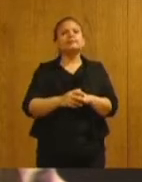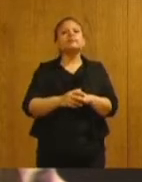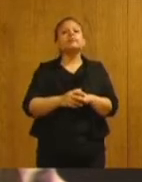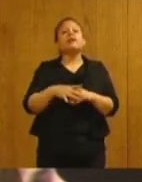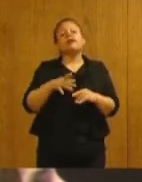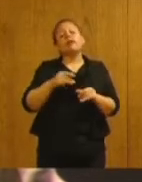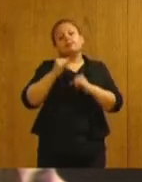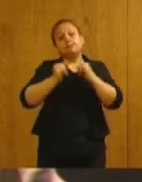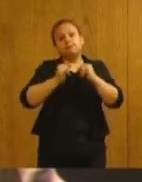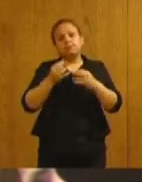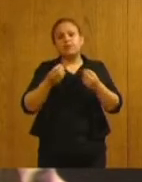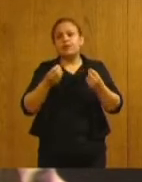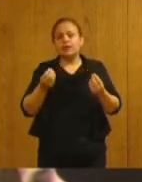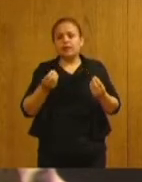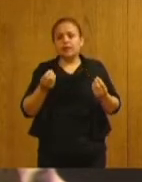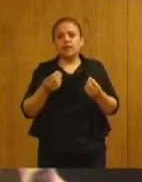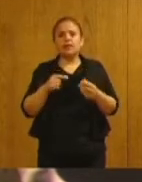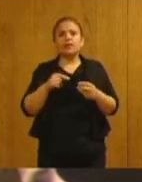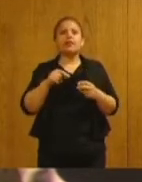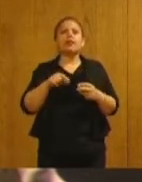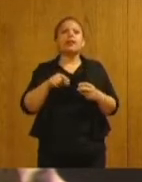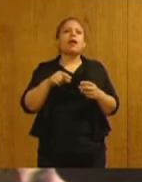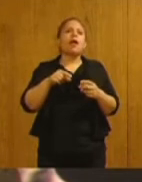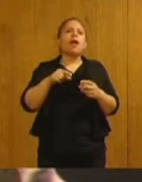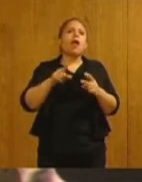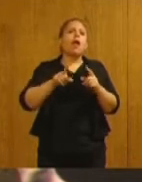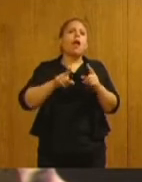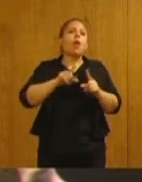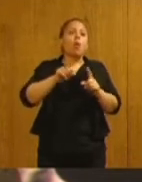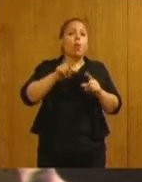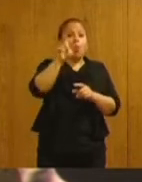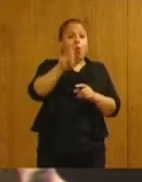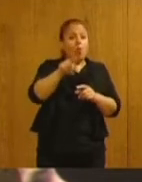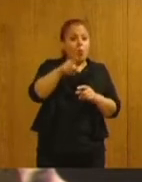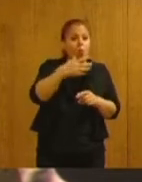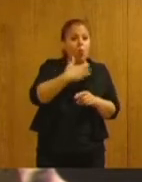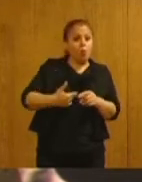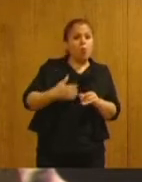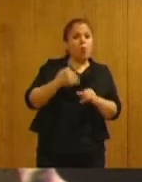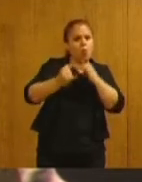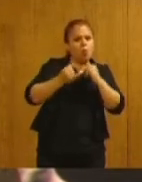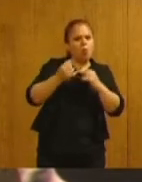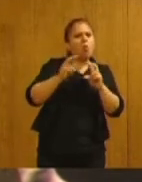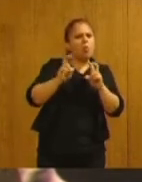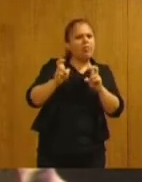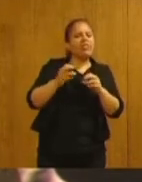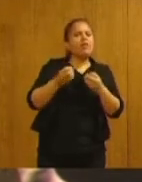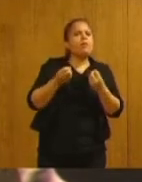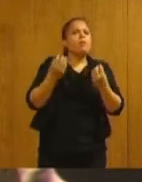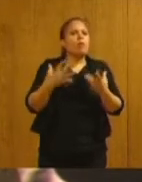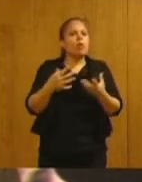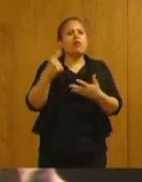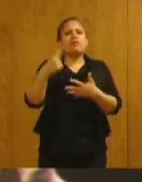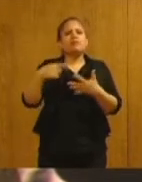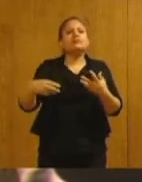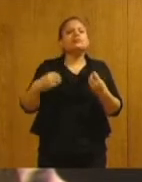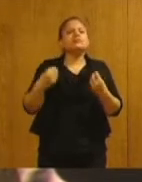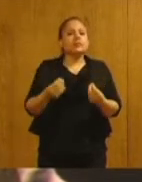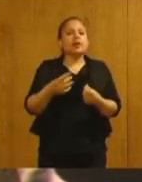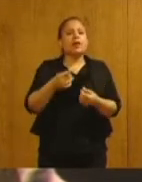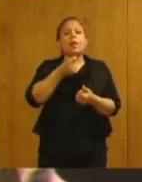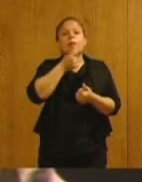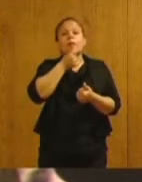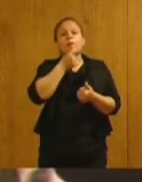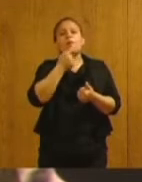algunas consideraciones, y sobre todo respecto a aquellas fundamentaciones que usted hace de su proyecto, respecto de lo que